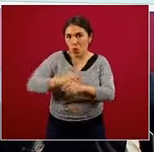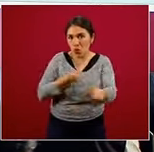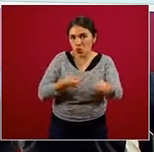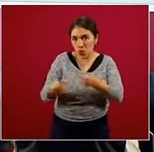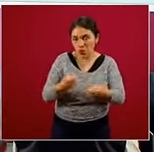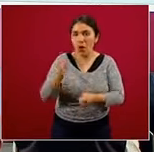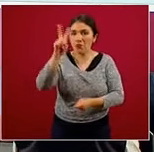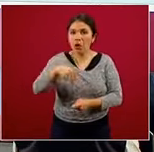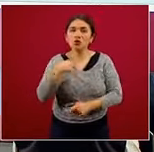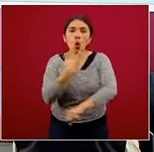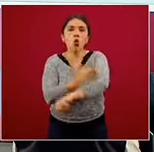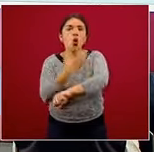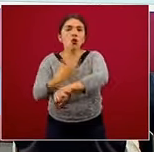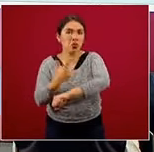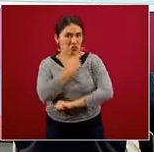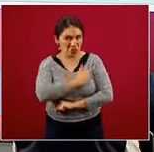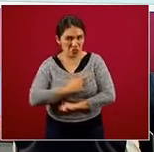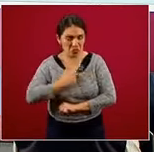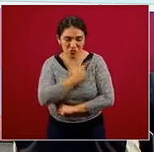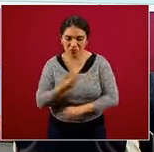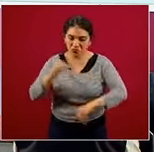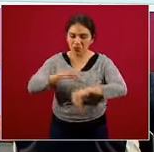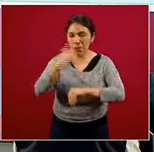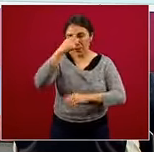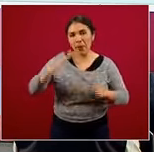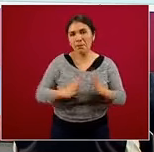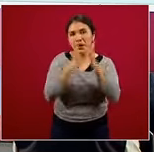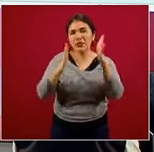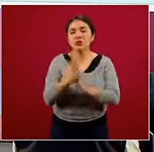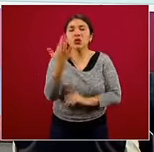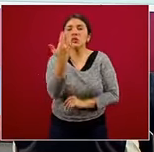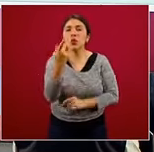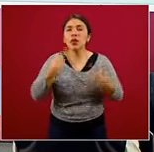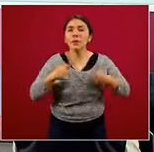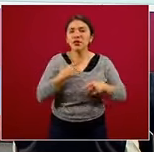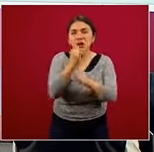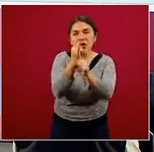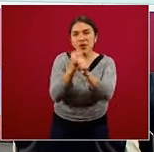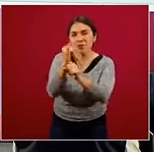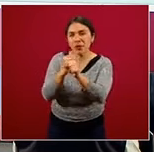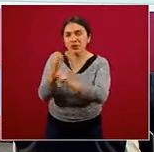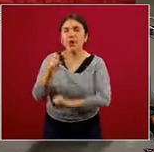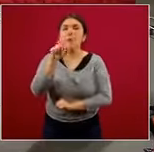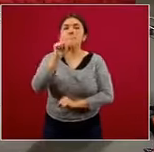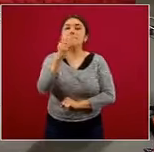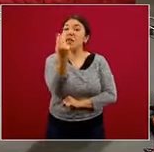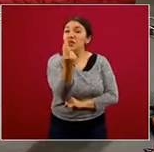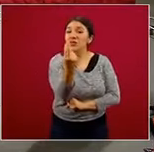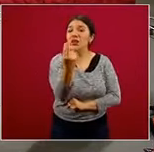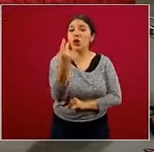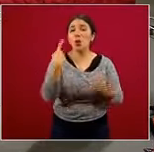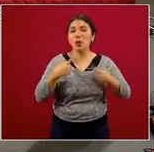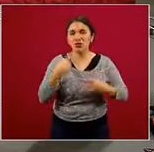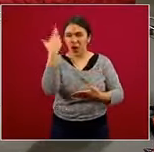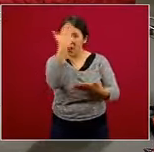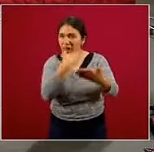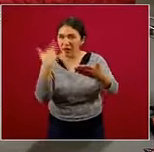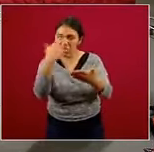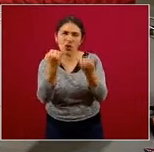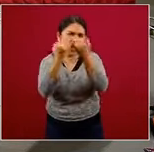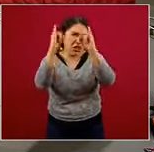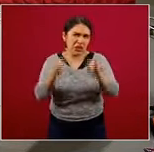tuve el gusto de coordinar, en donde participaron 50 investigadores, 25 revisores